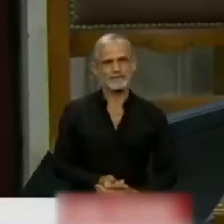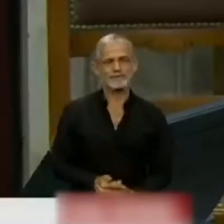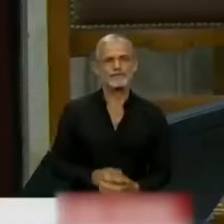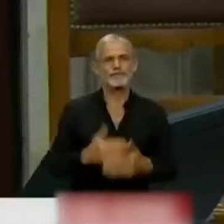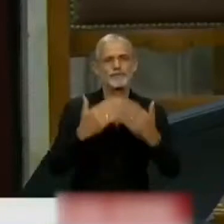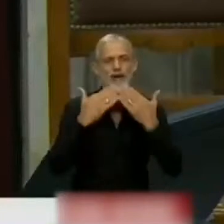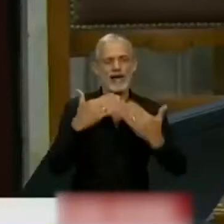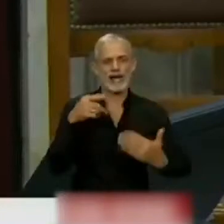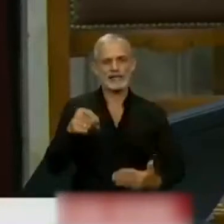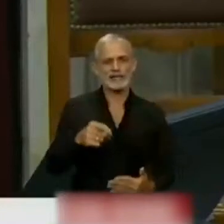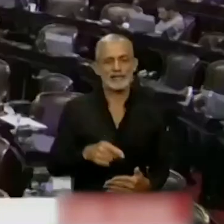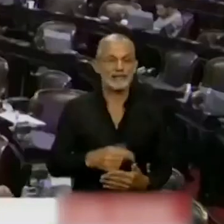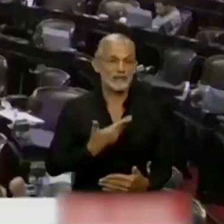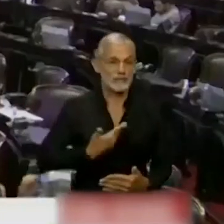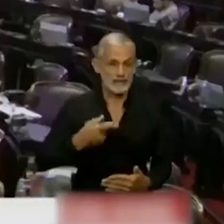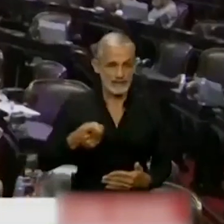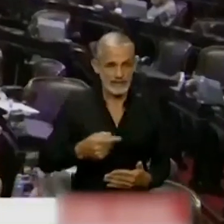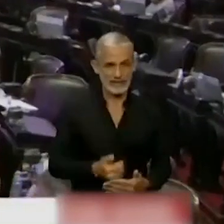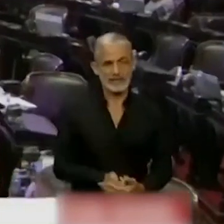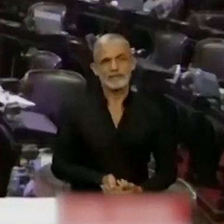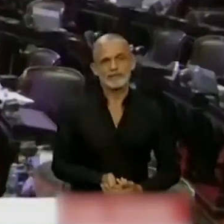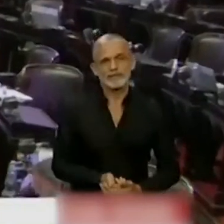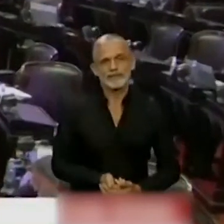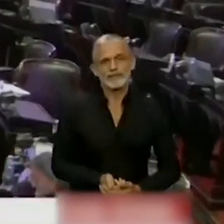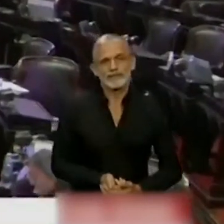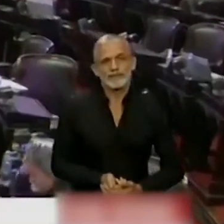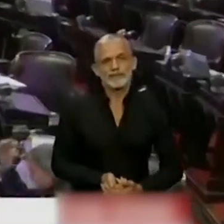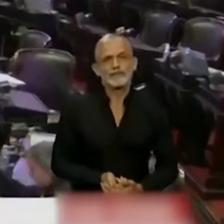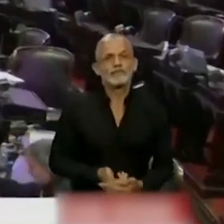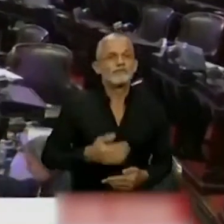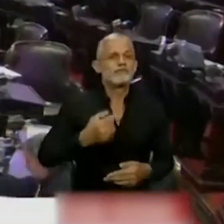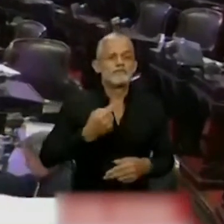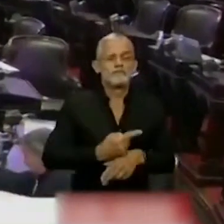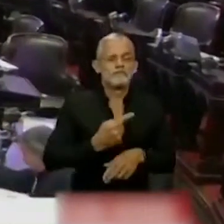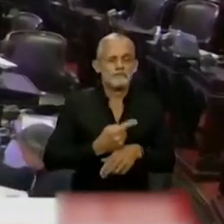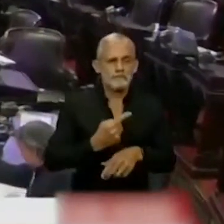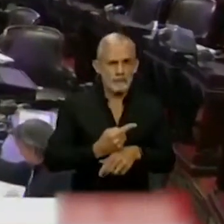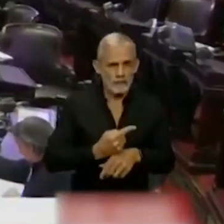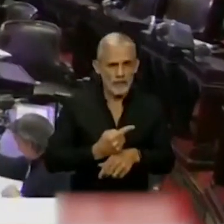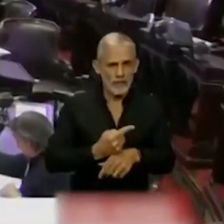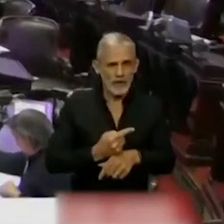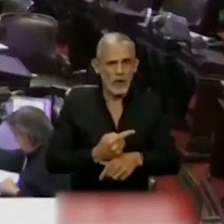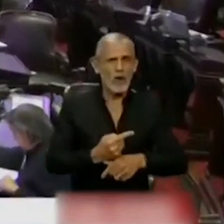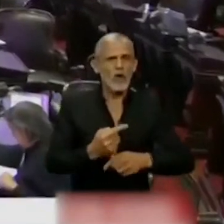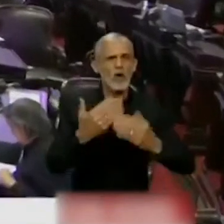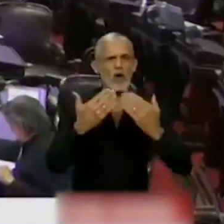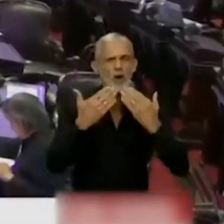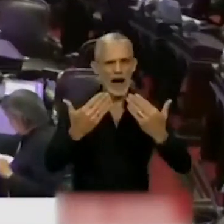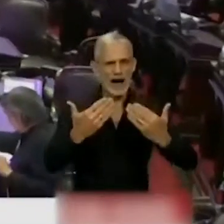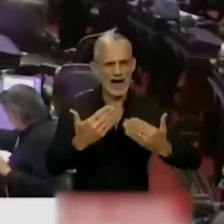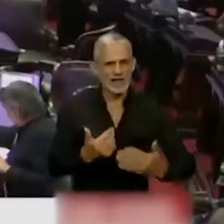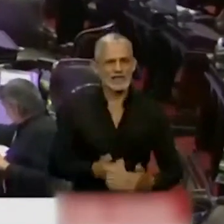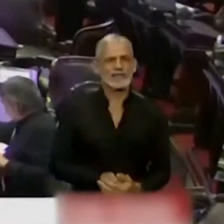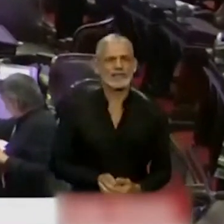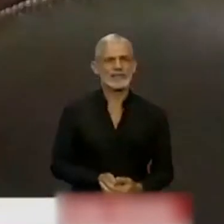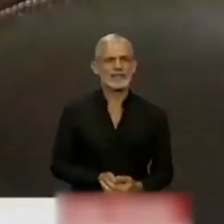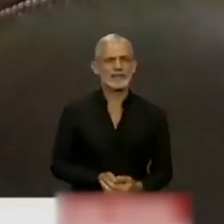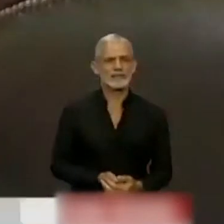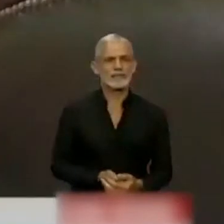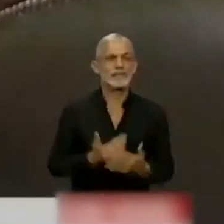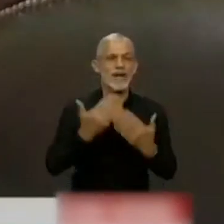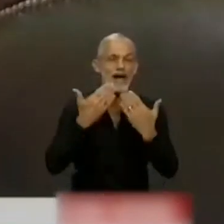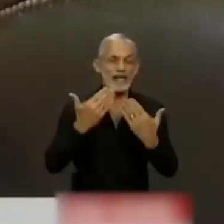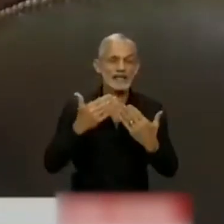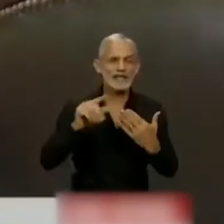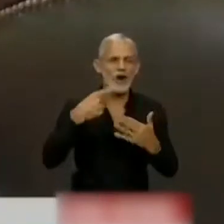tesoro y no de la coparticipación el debate duró toda la madrugada y se votó recién esta mañana a las 8 y 20